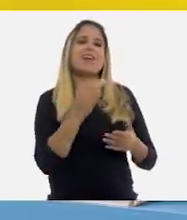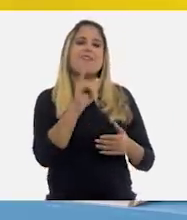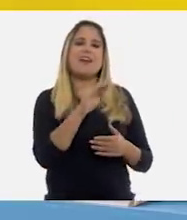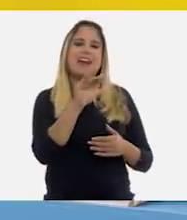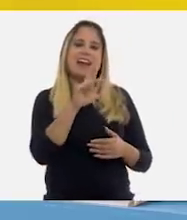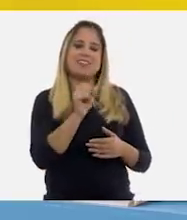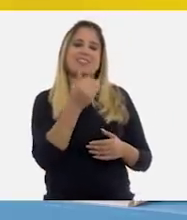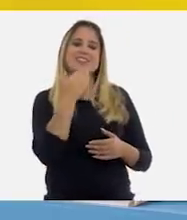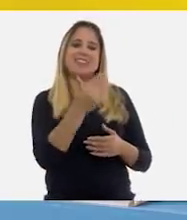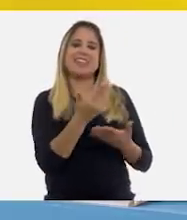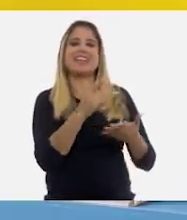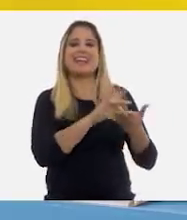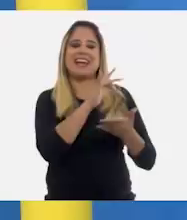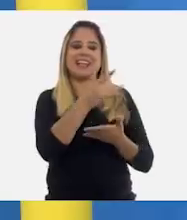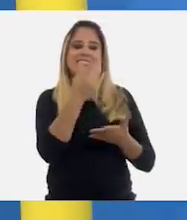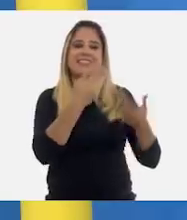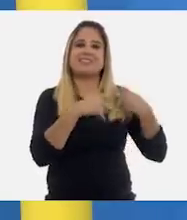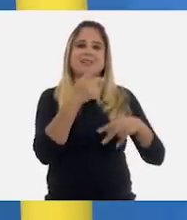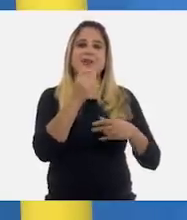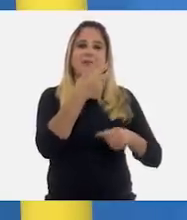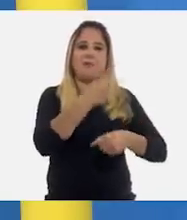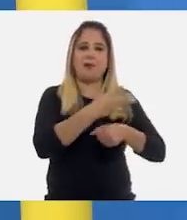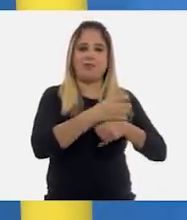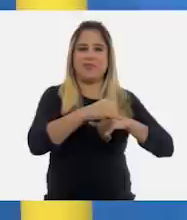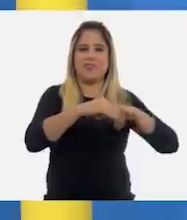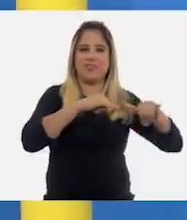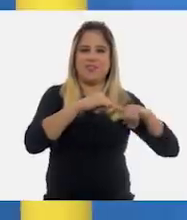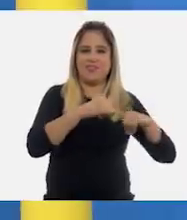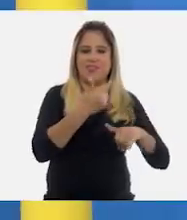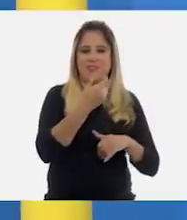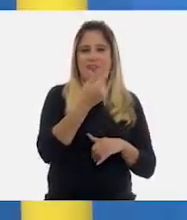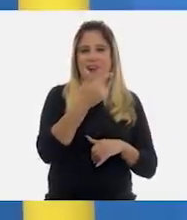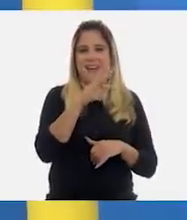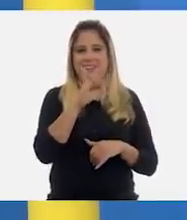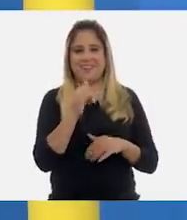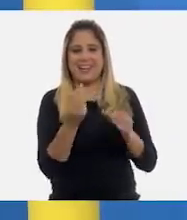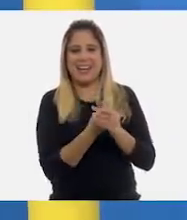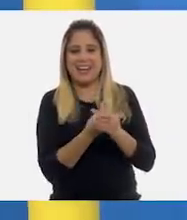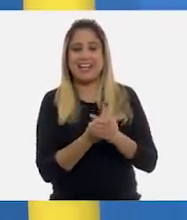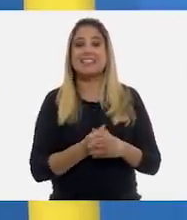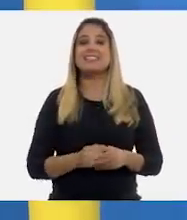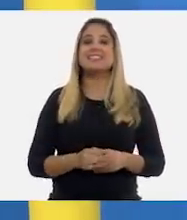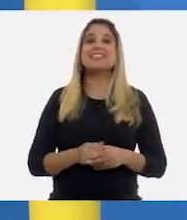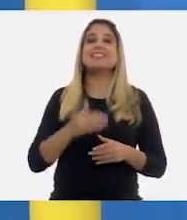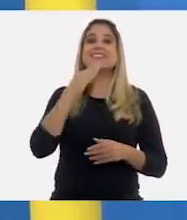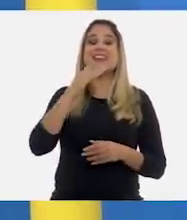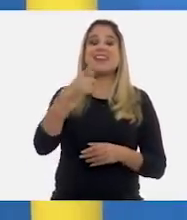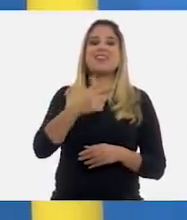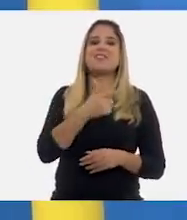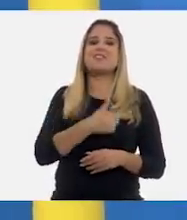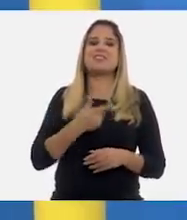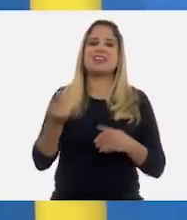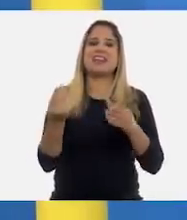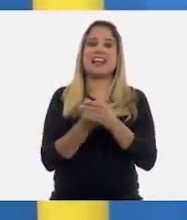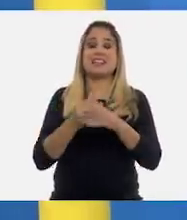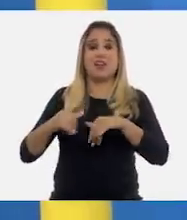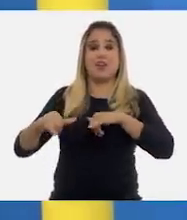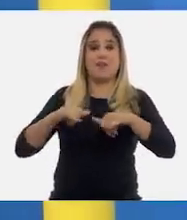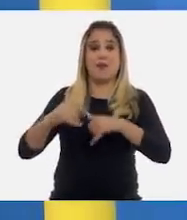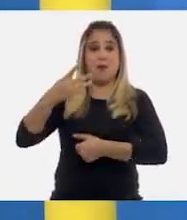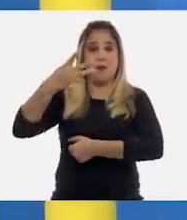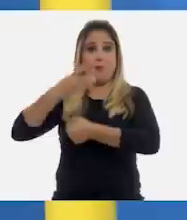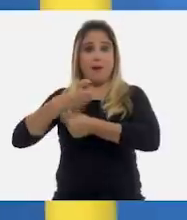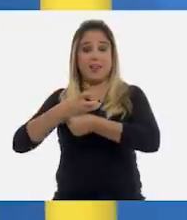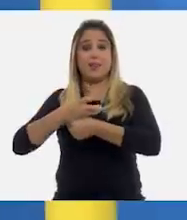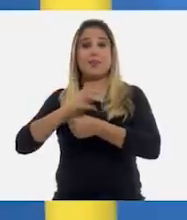Geografía de cuarto grado. Igualmente maestra, el gusto es mío. Vamos a tener el gusto de estar con ustedes en esta clase de Geografía de cuarto grado, como lo dijo la